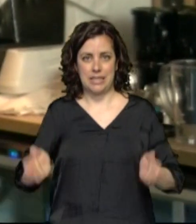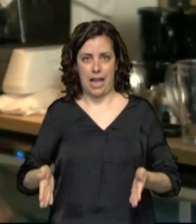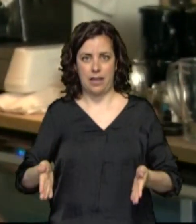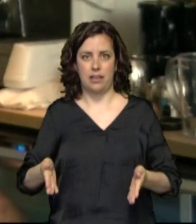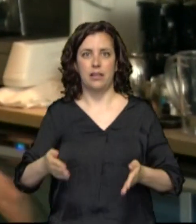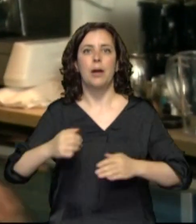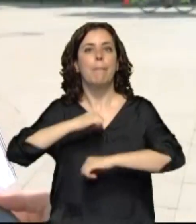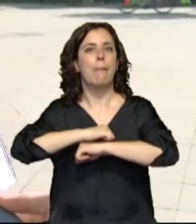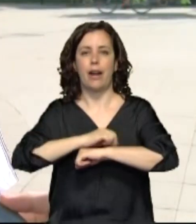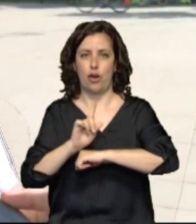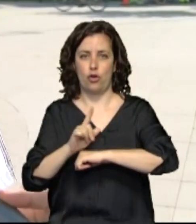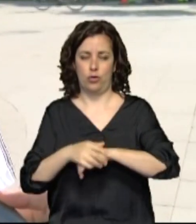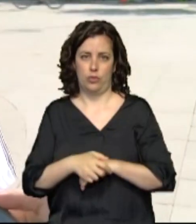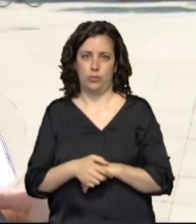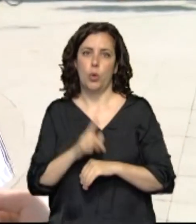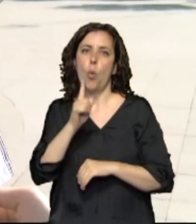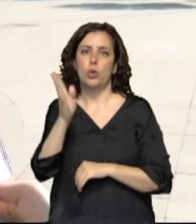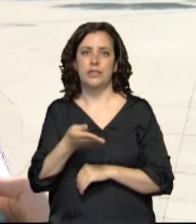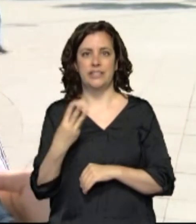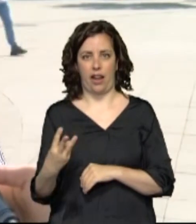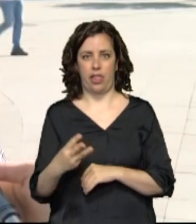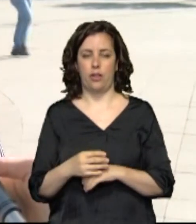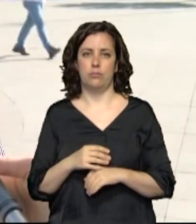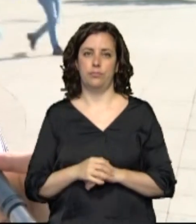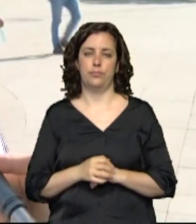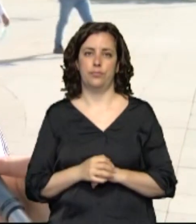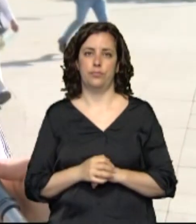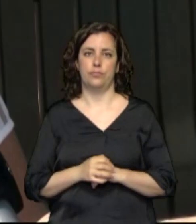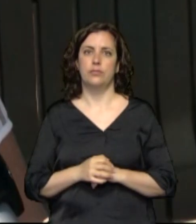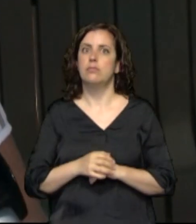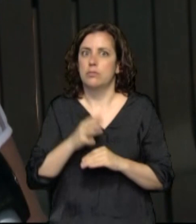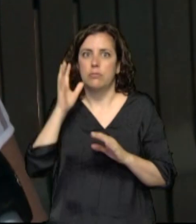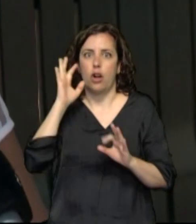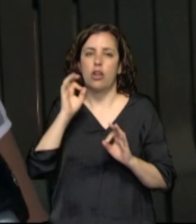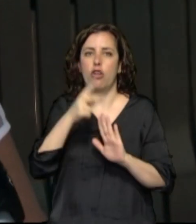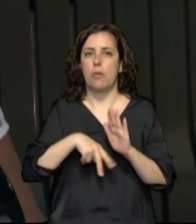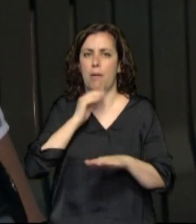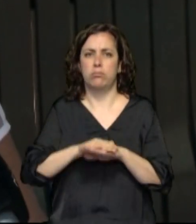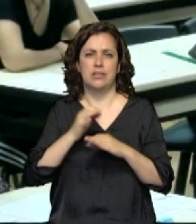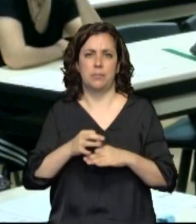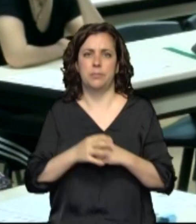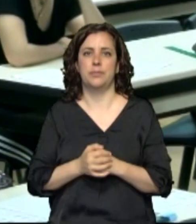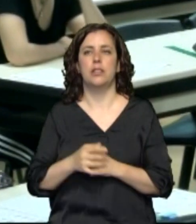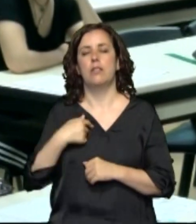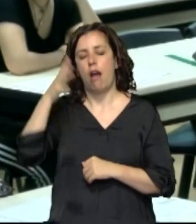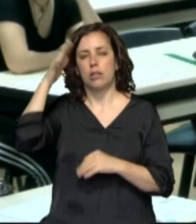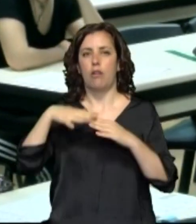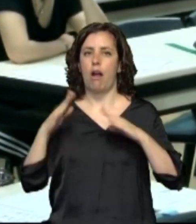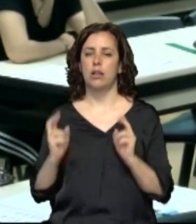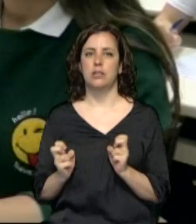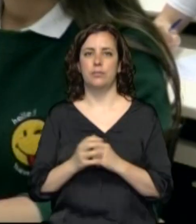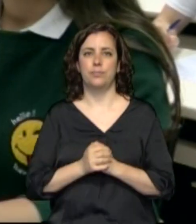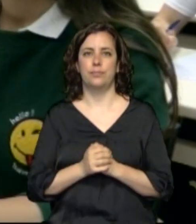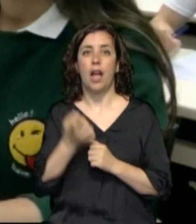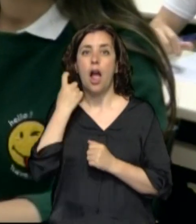tercio de su capacidad. Por supuesto, respetando siempre todas, todas las normas. Que estamos hartos de estar en casa, eh. El alumnado de segundo de